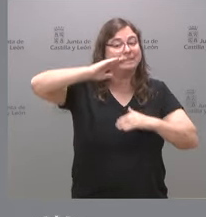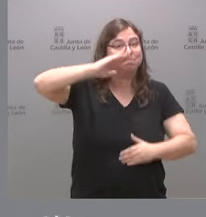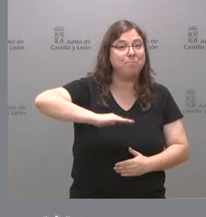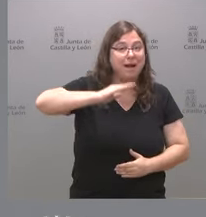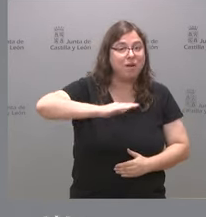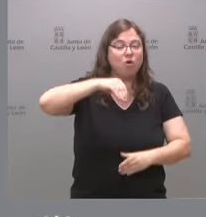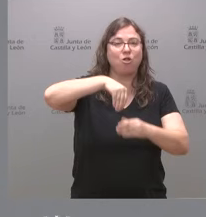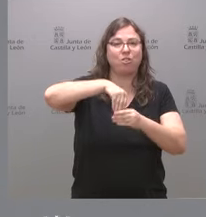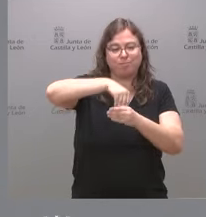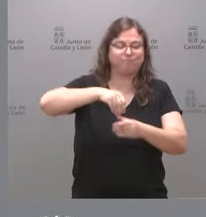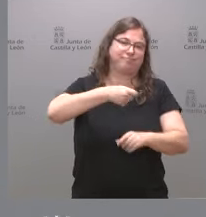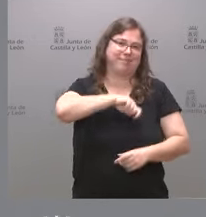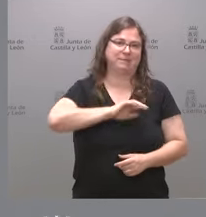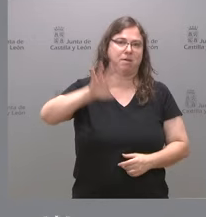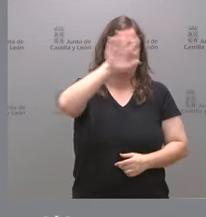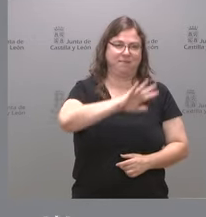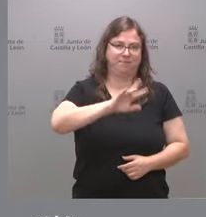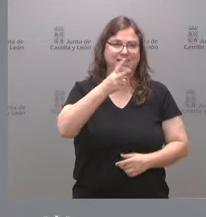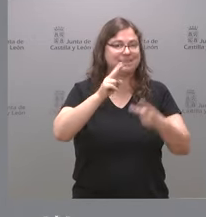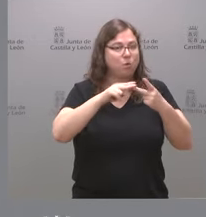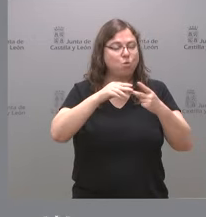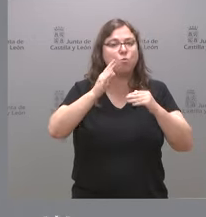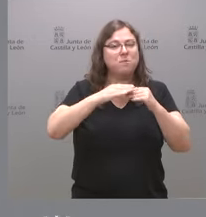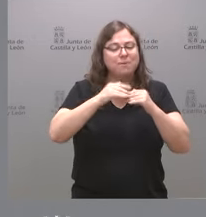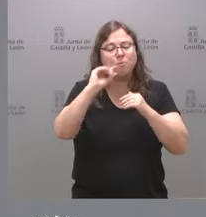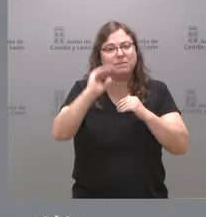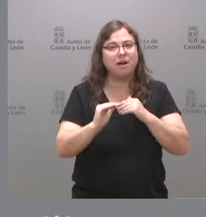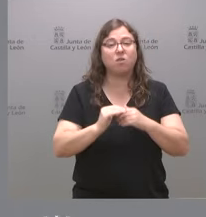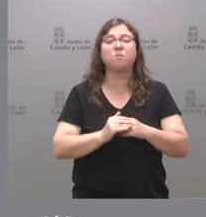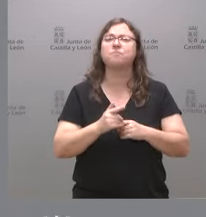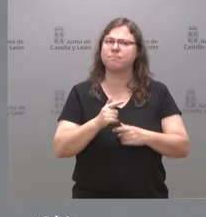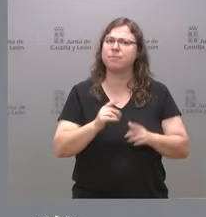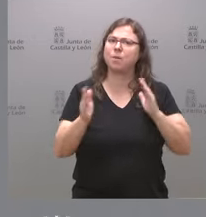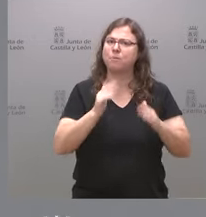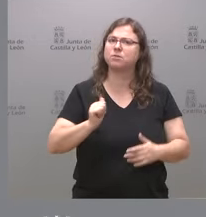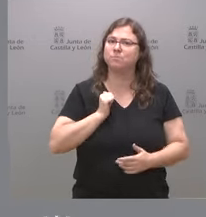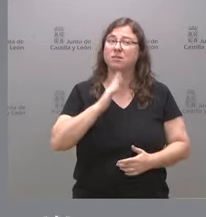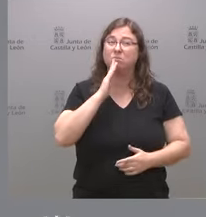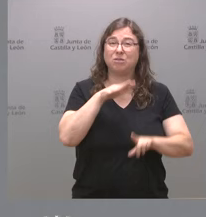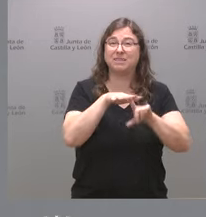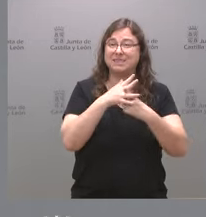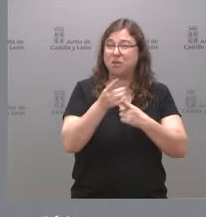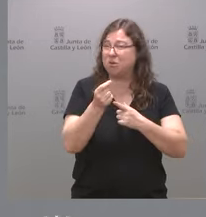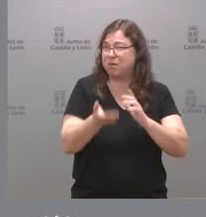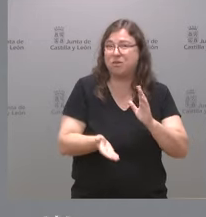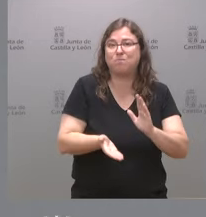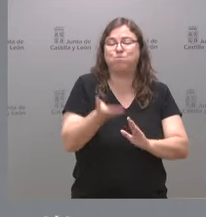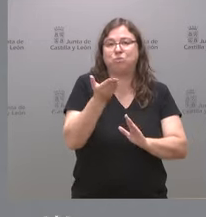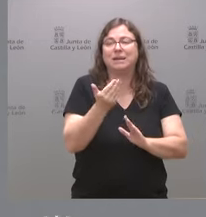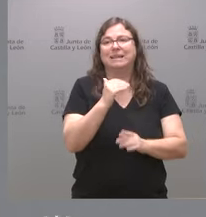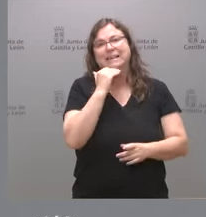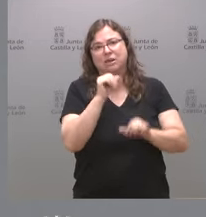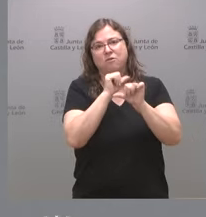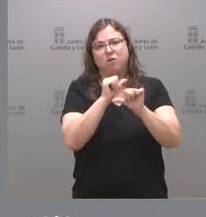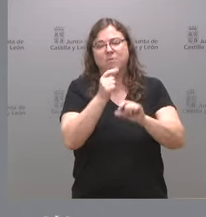del contexto nacional. y nos parece que es un momento muy oportuno porque, en un contexto de alta inflación, es una forma de devolver